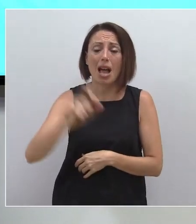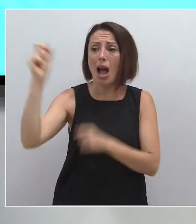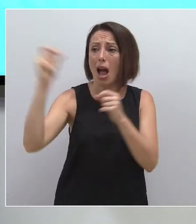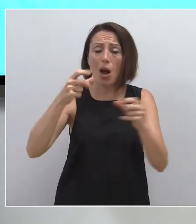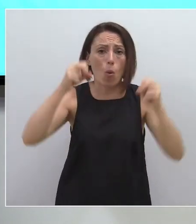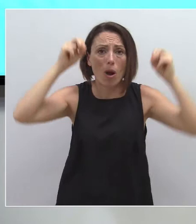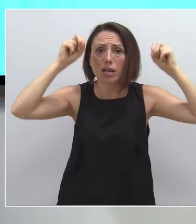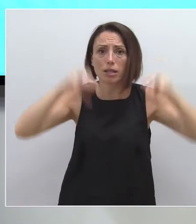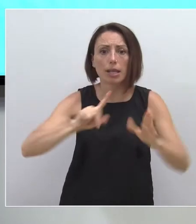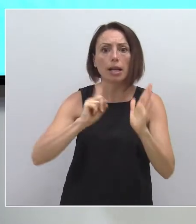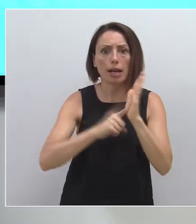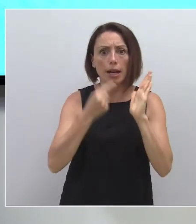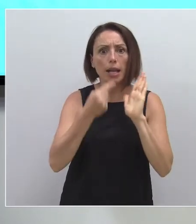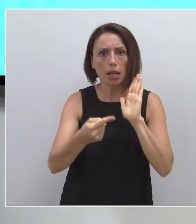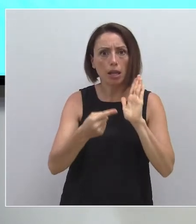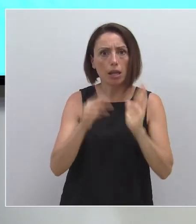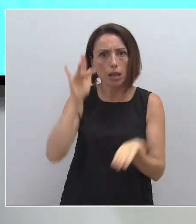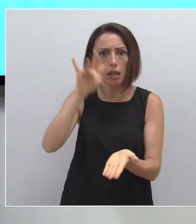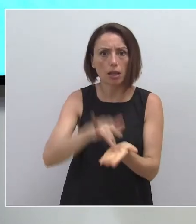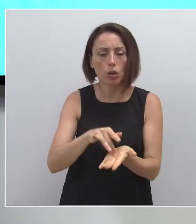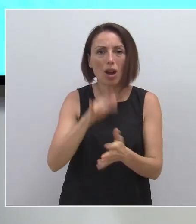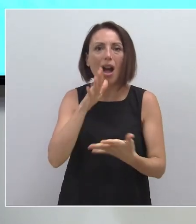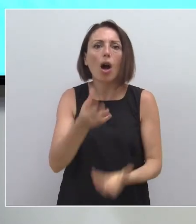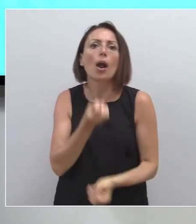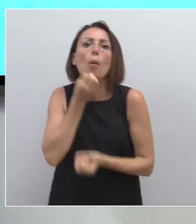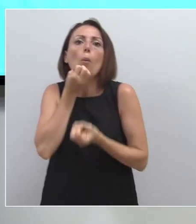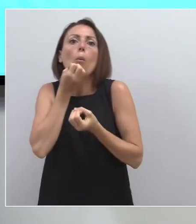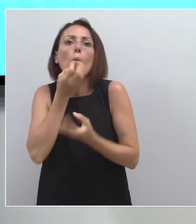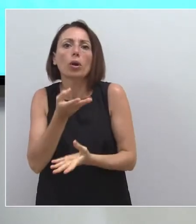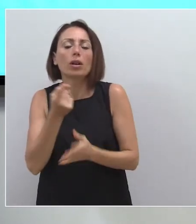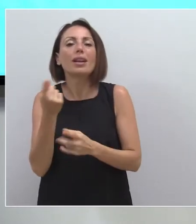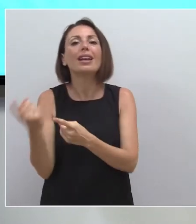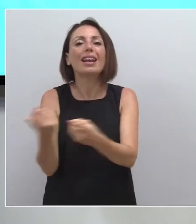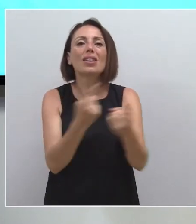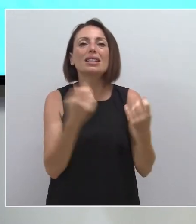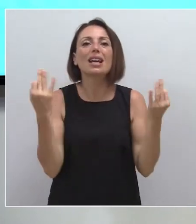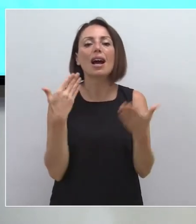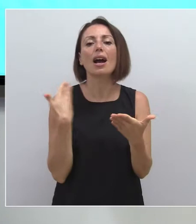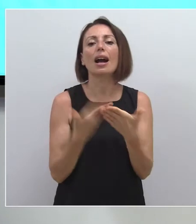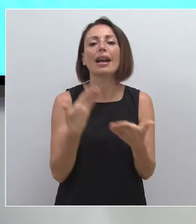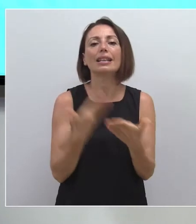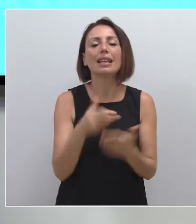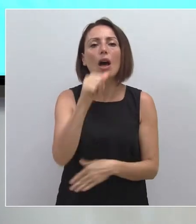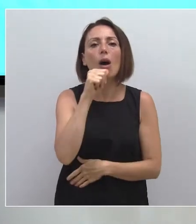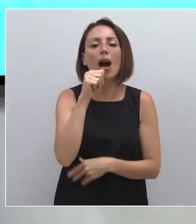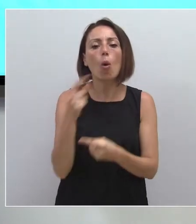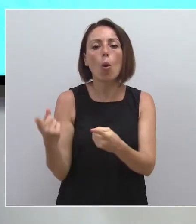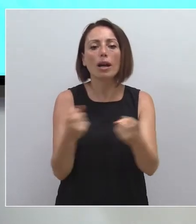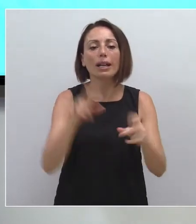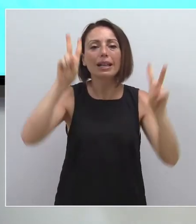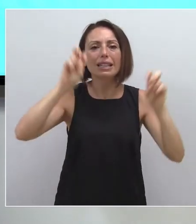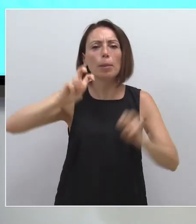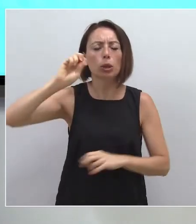ley, nos correspondía. Y ahora viene este tipo de manifestaciones. Necesitamos tener garantizado el agua. Y luego, otro tema